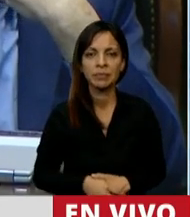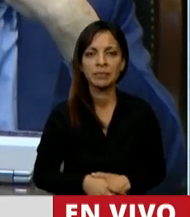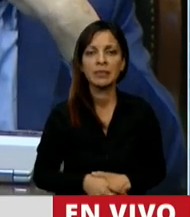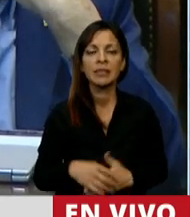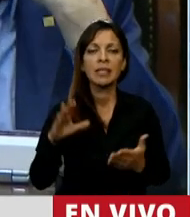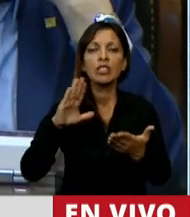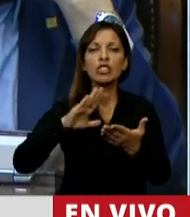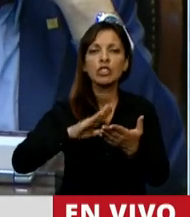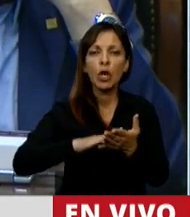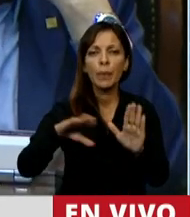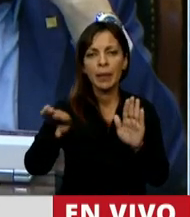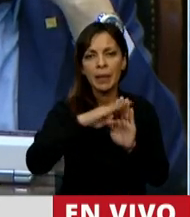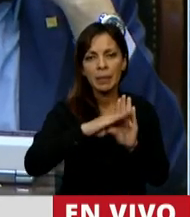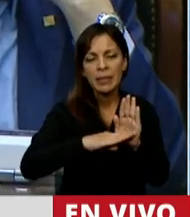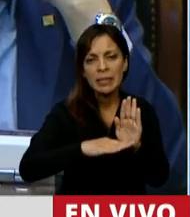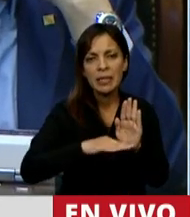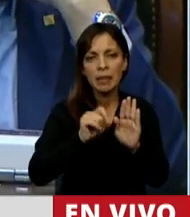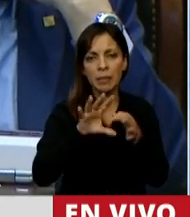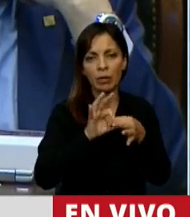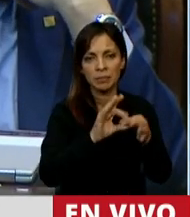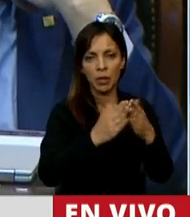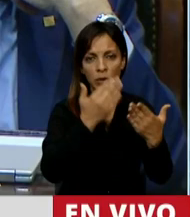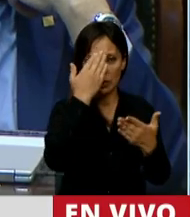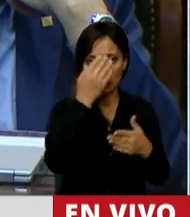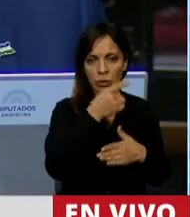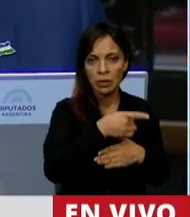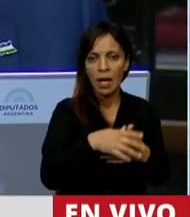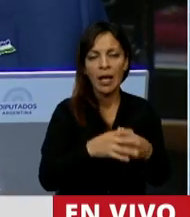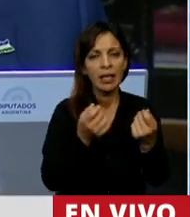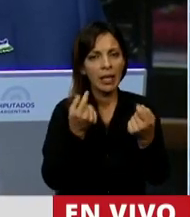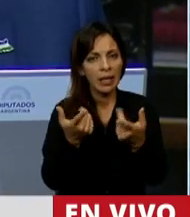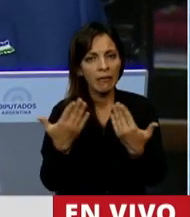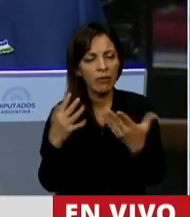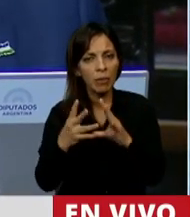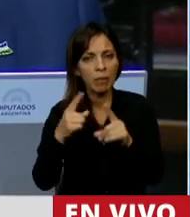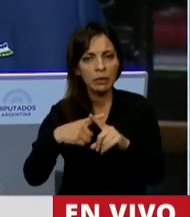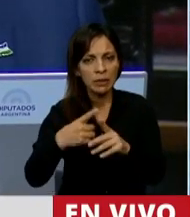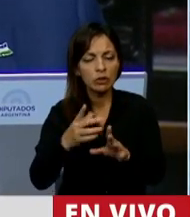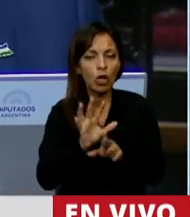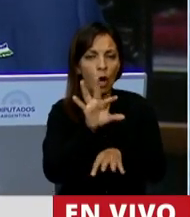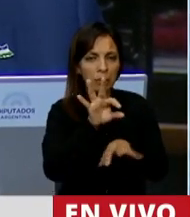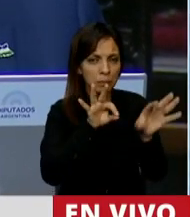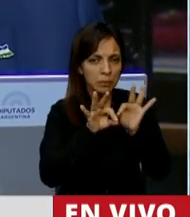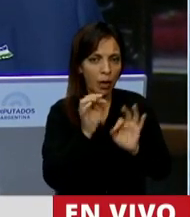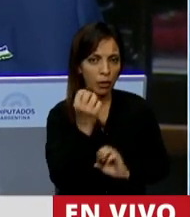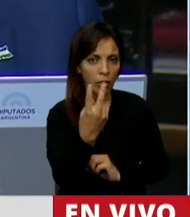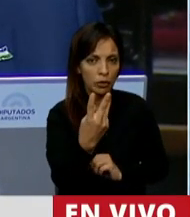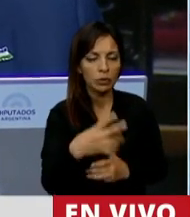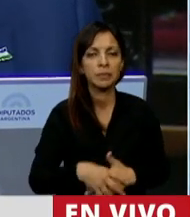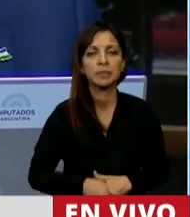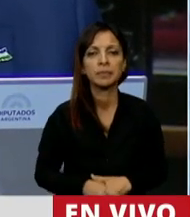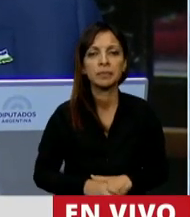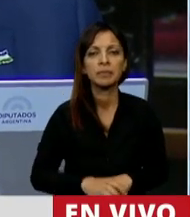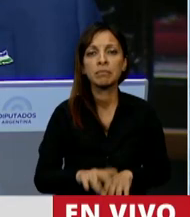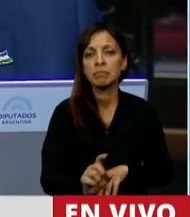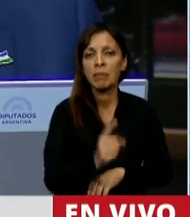de los principios constitucionales que fundamenta la positivación voy a rescatar dos de ellos. Uno